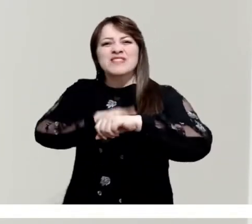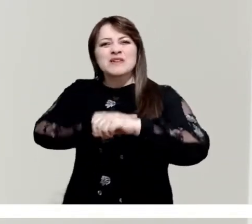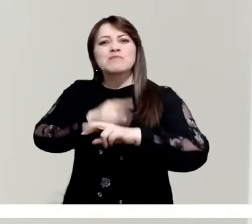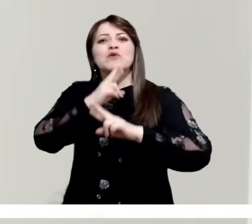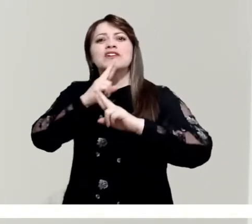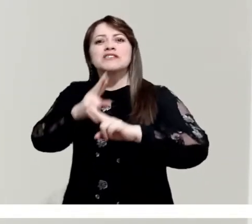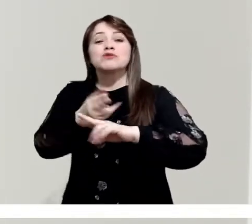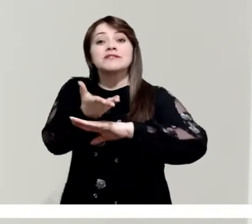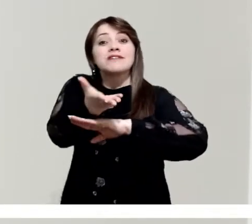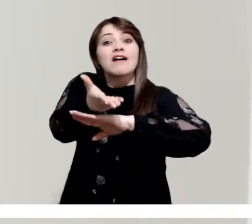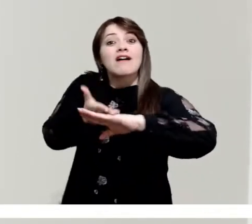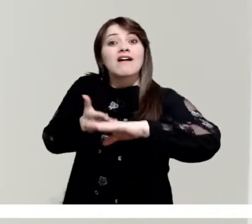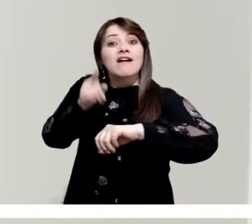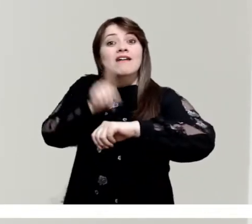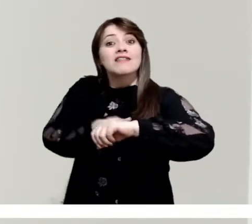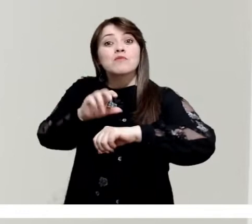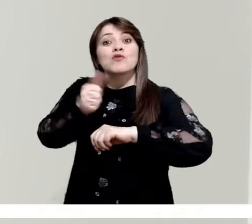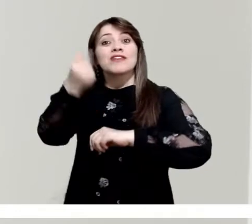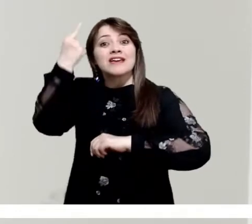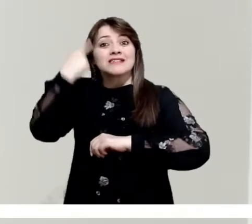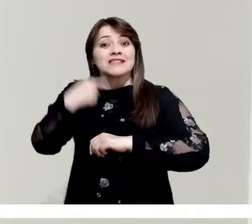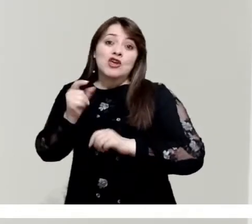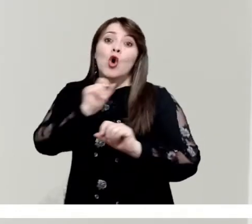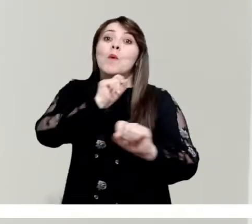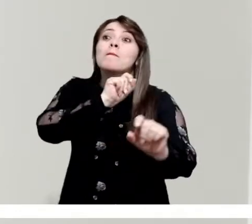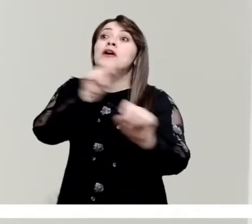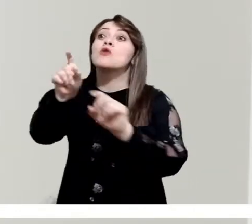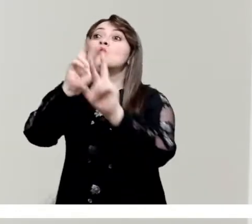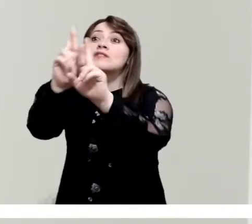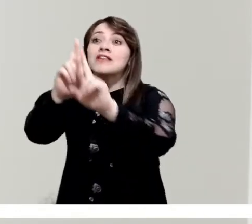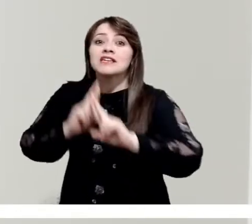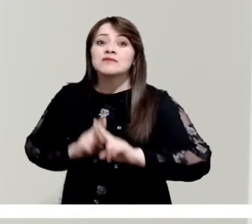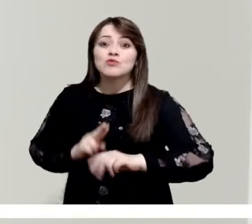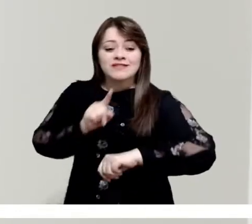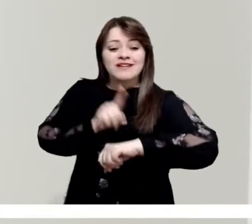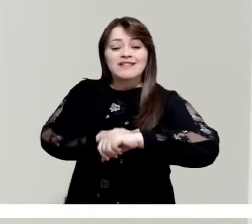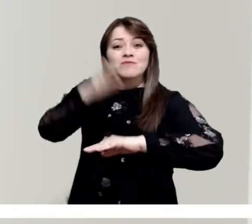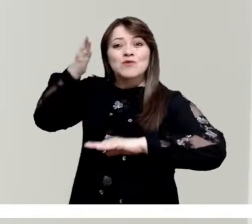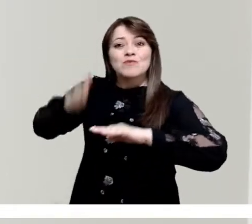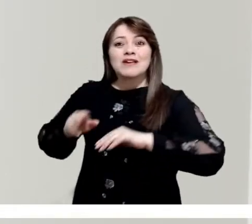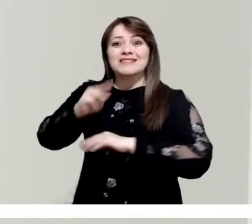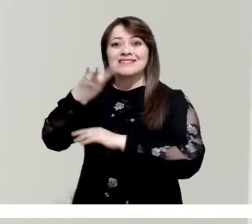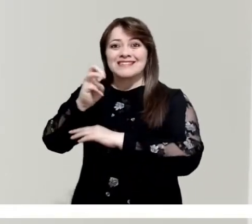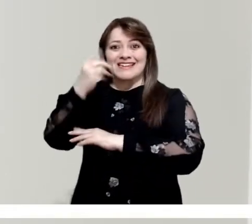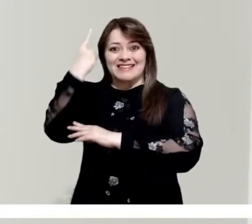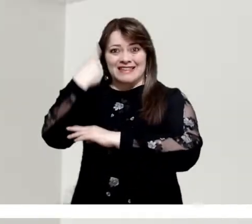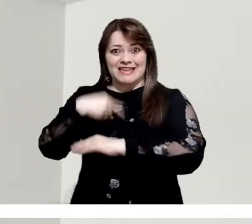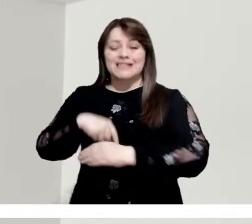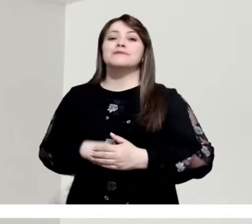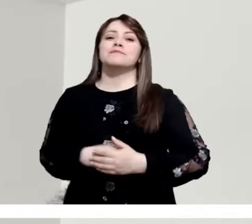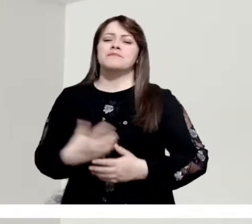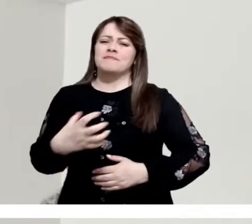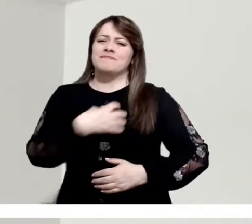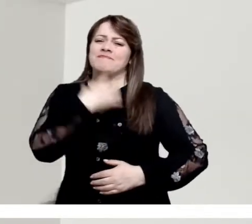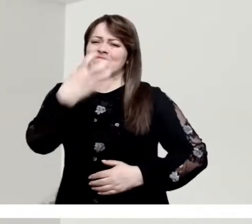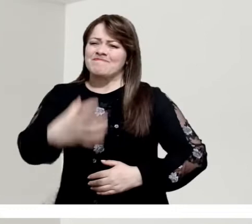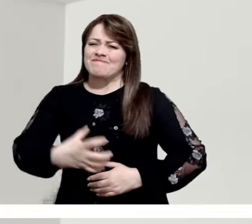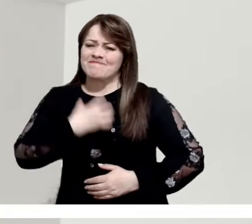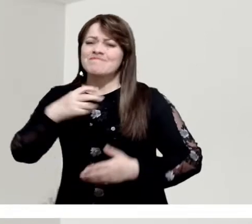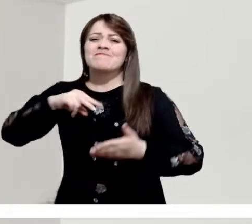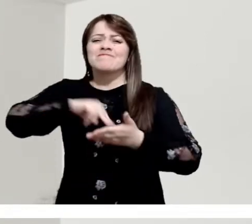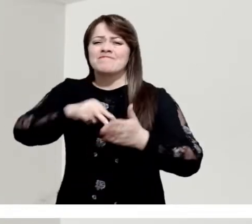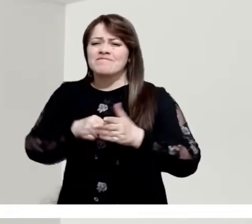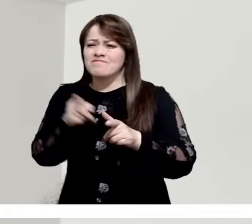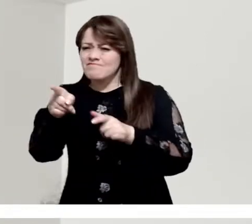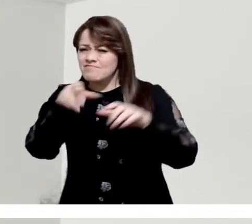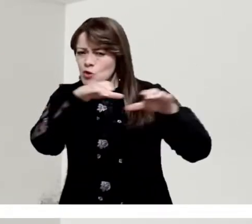para las peticiones no podrá exceder los 10 días hábiles y para las consultas los 30 días hábiles. Quejas son reclamos